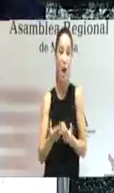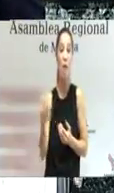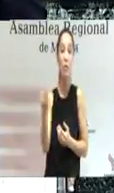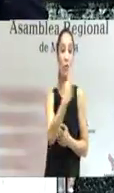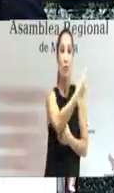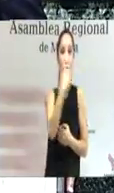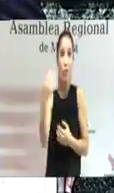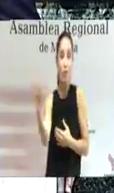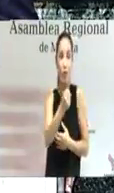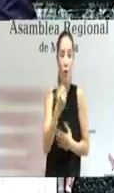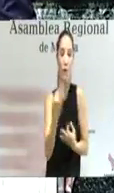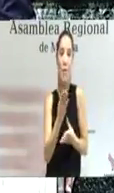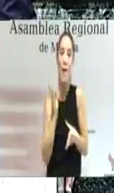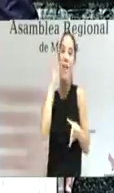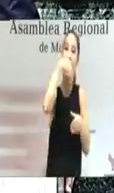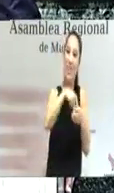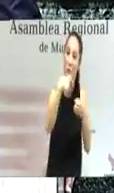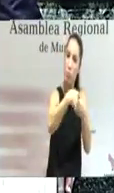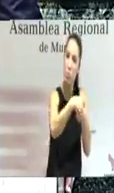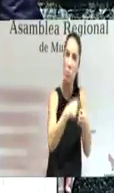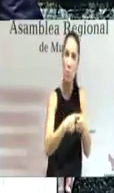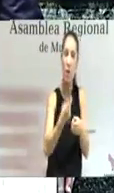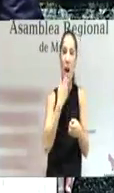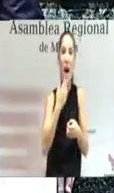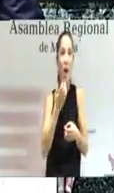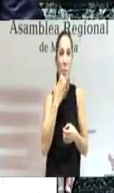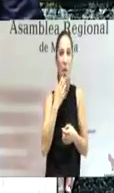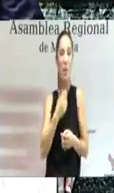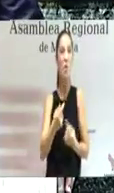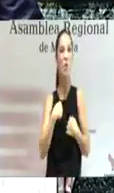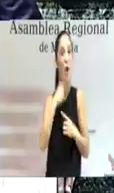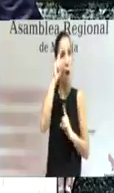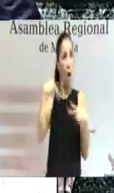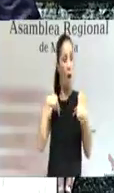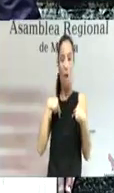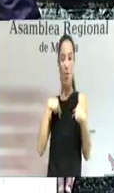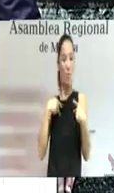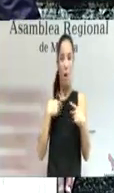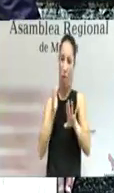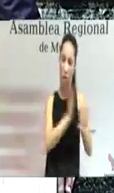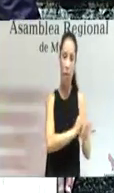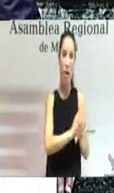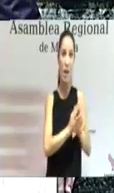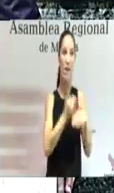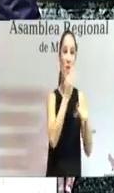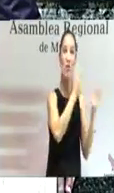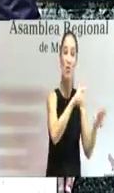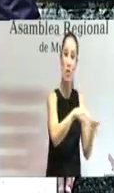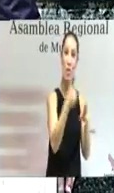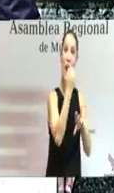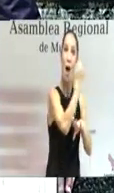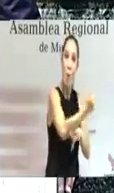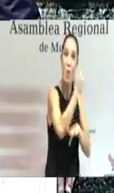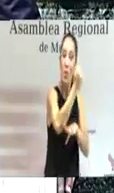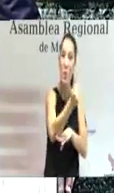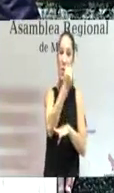capaces de implicarnos y dejar atrás cualquier objetivo que no sea el de respaldar a nuestra sociedad seremos un referente de libertad en muchos más